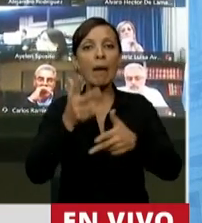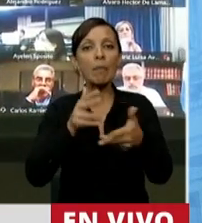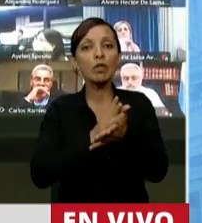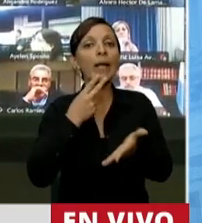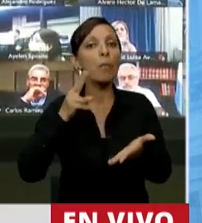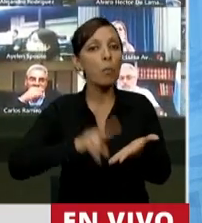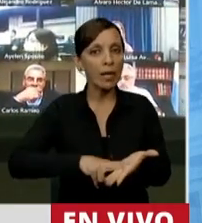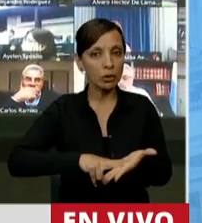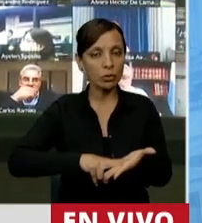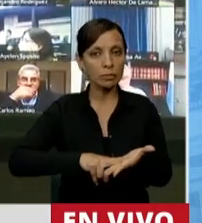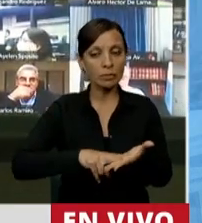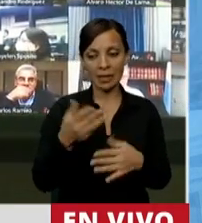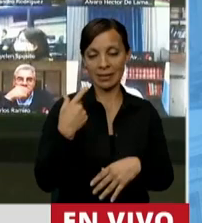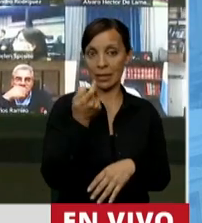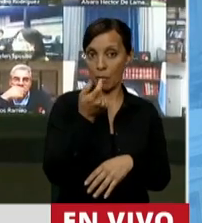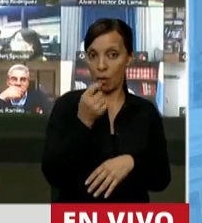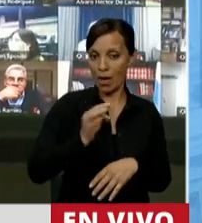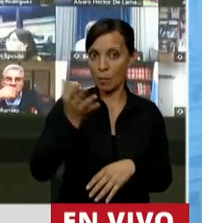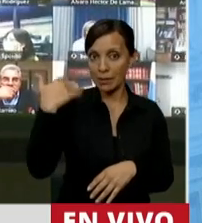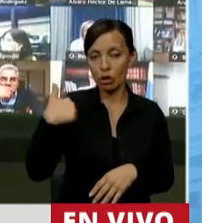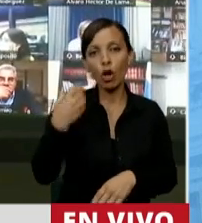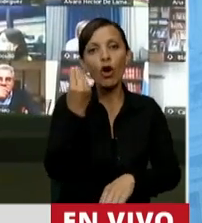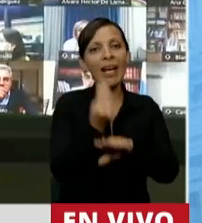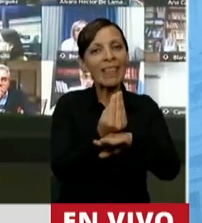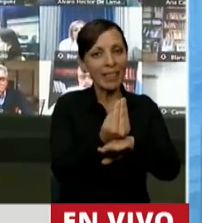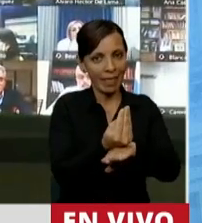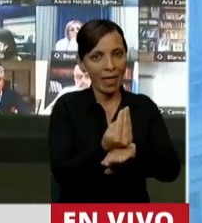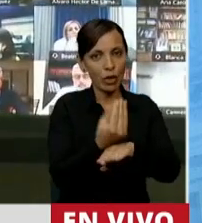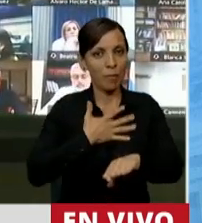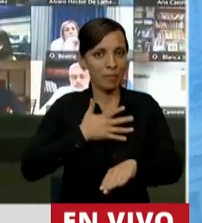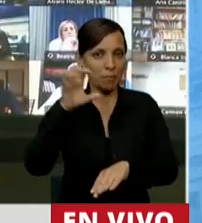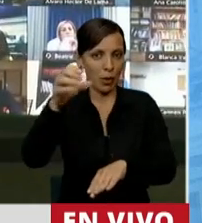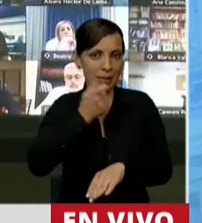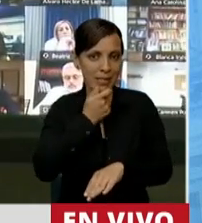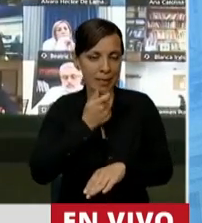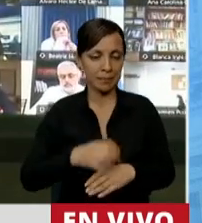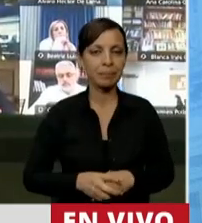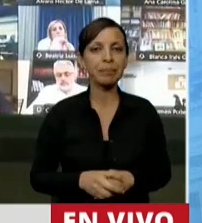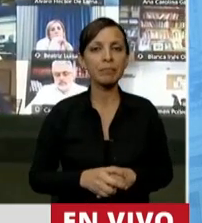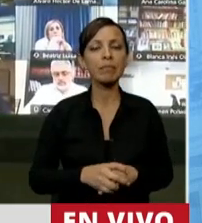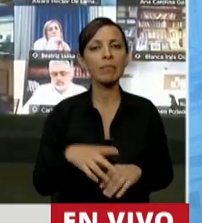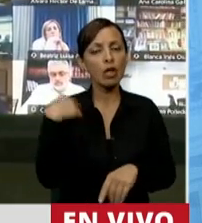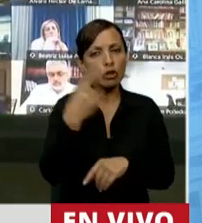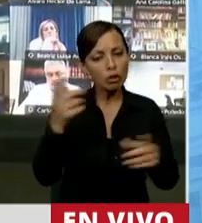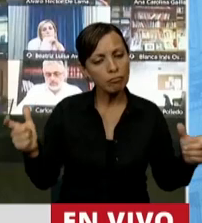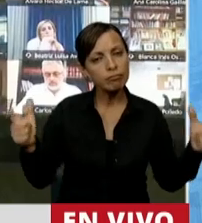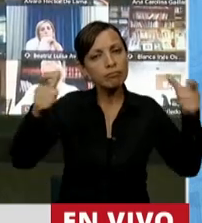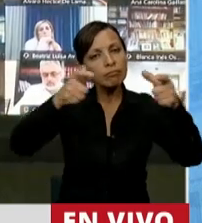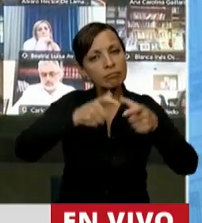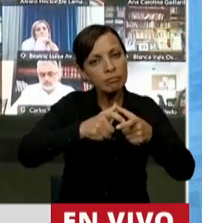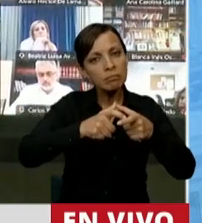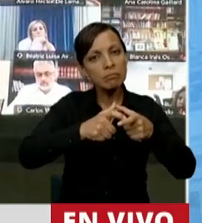impuestos, hace muy poco, el año pasado me tocó ser candidato en mi provincia, y nos reunimos en un lugar donde había